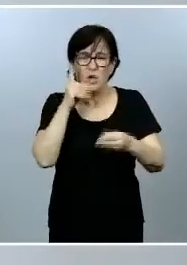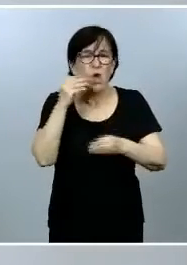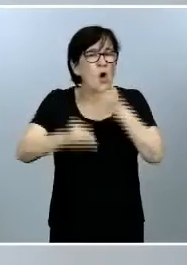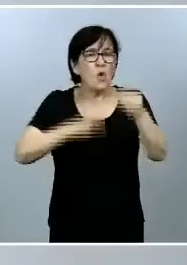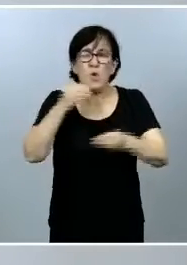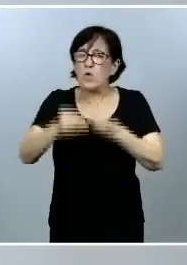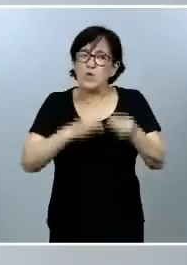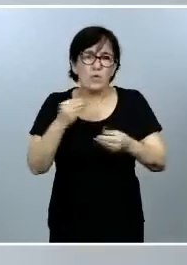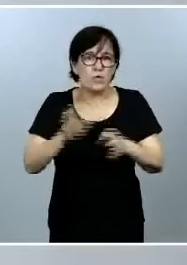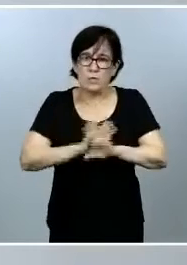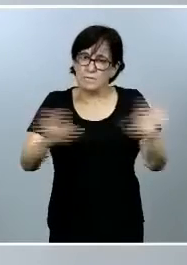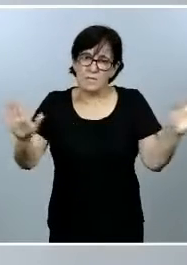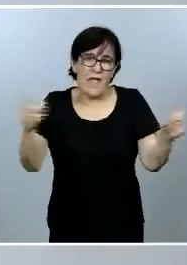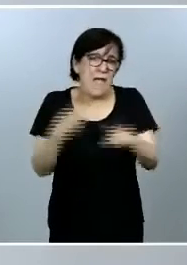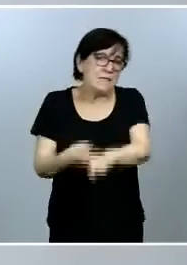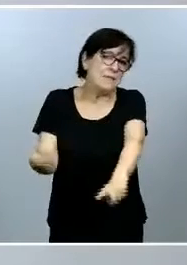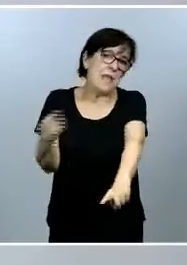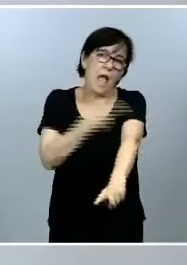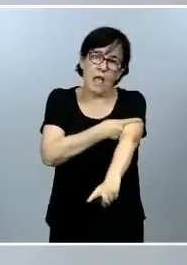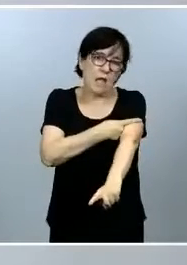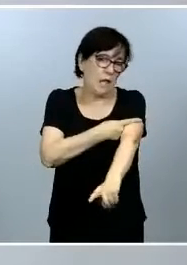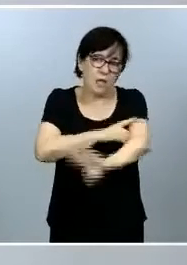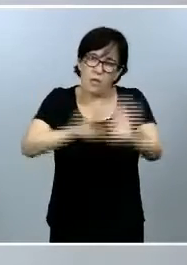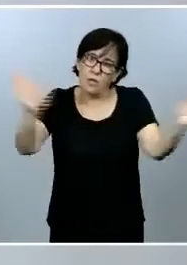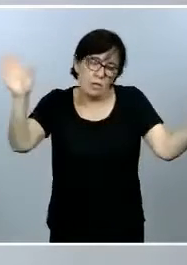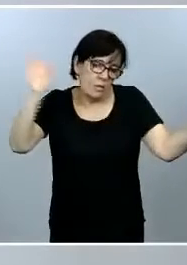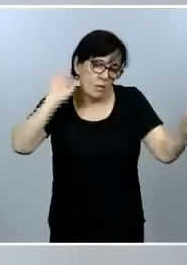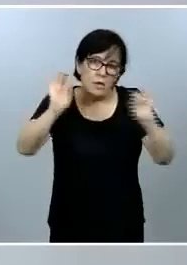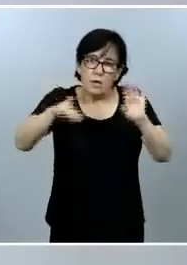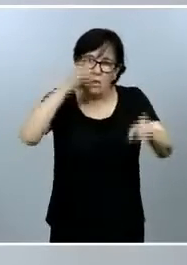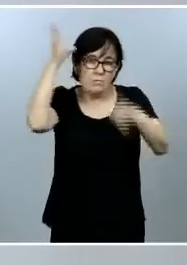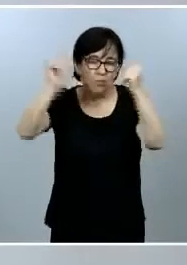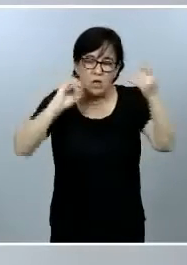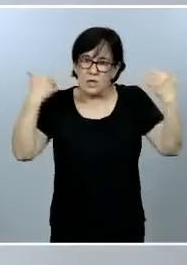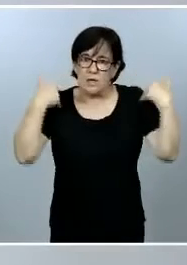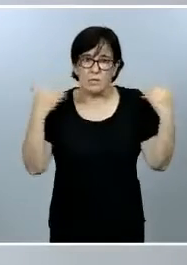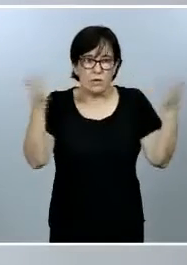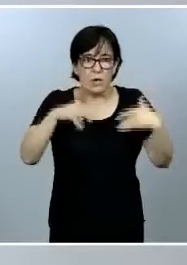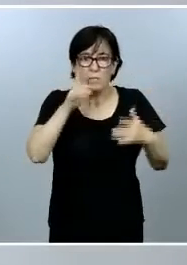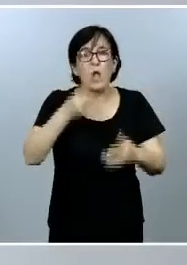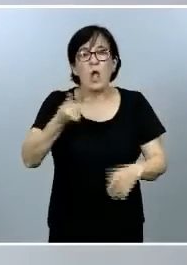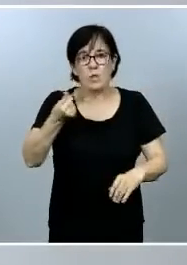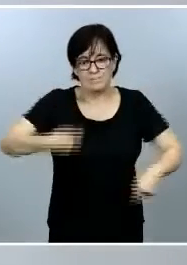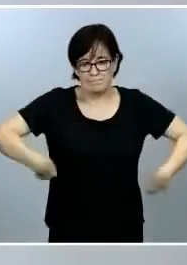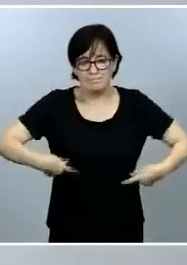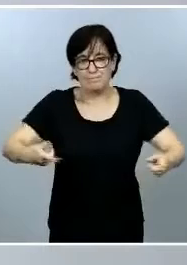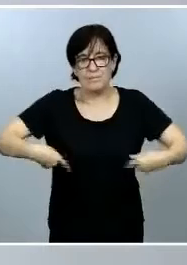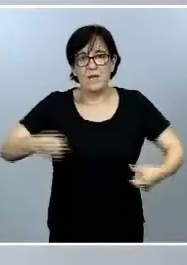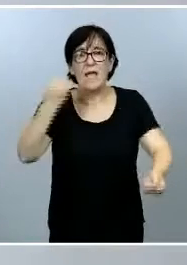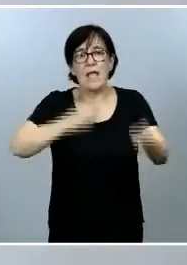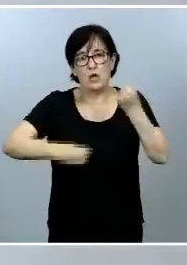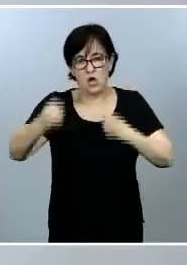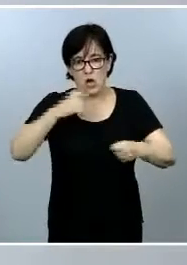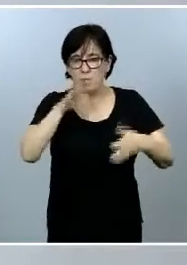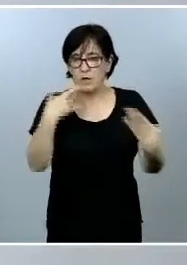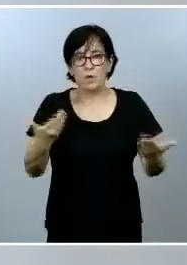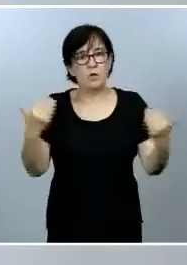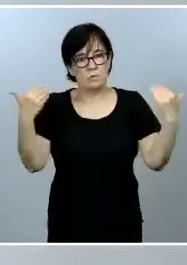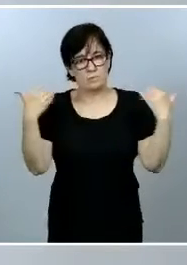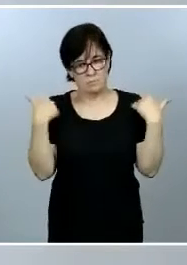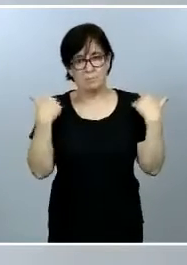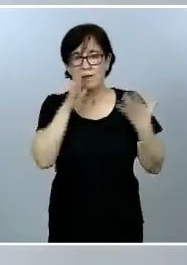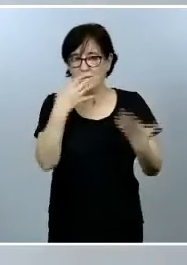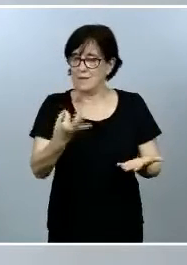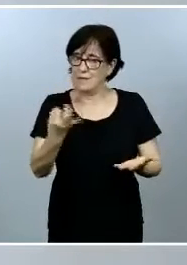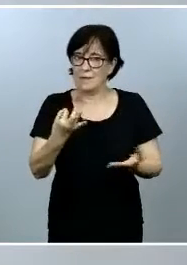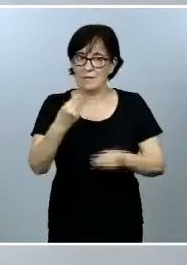desmedido, irracional, irresponsable, pero con un alto coste económico en nuestras vidas. Y es verdad que